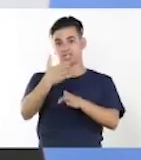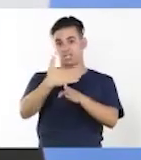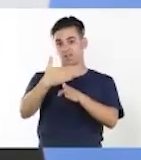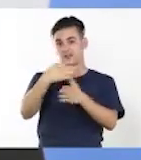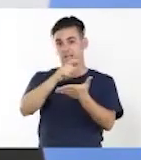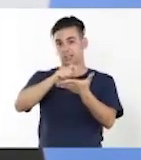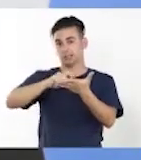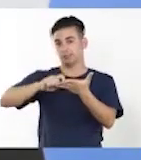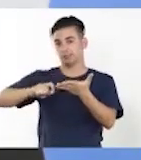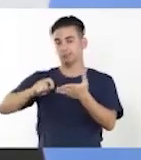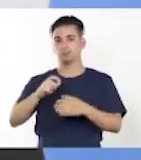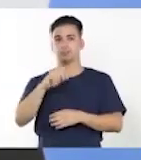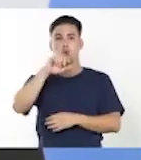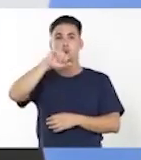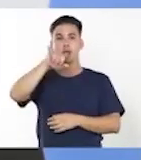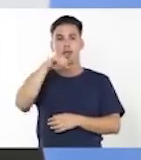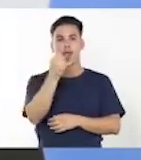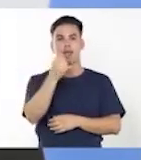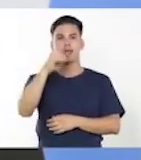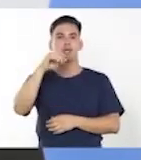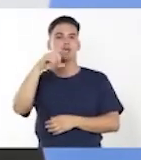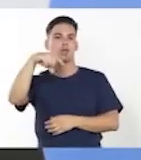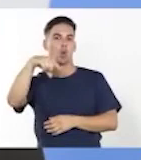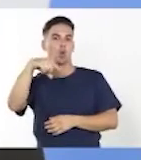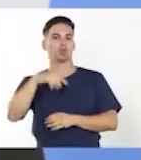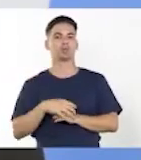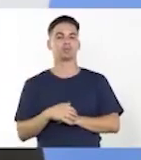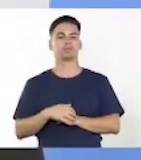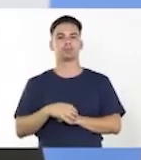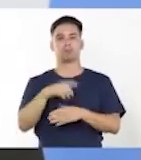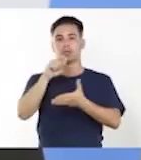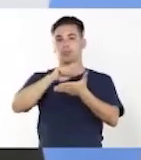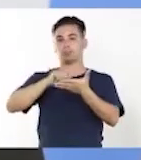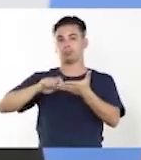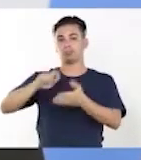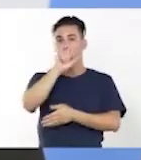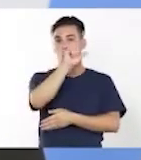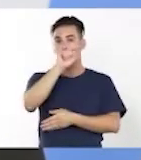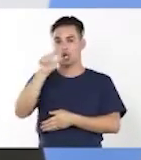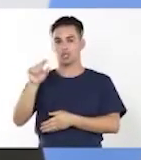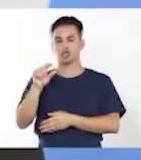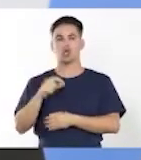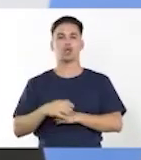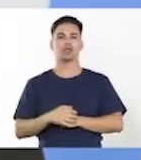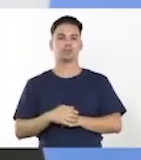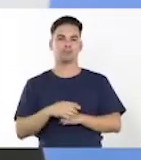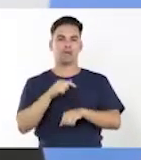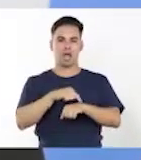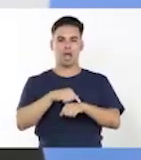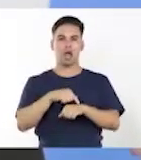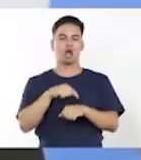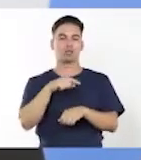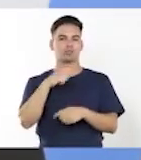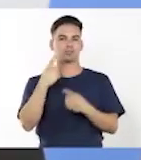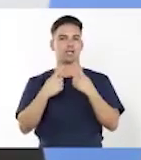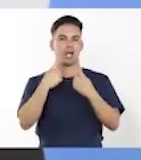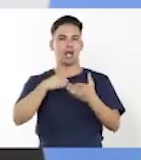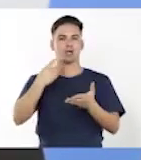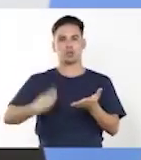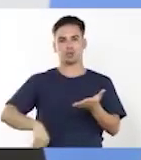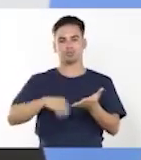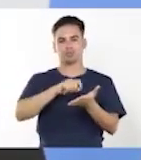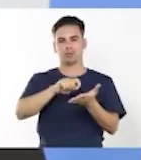G y J. y construya oraciones con ellas. Bien, les dejo unos segundos